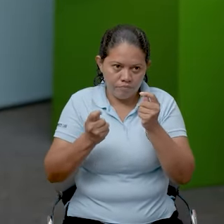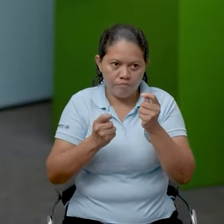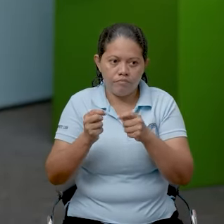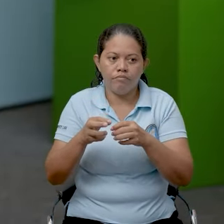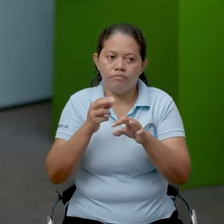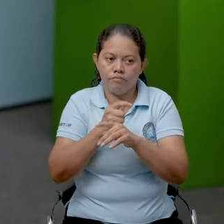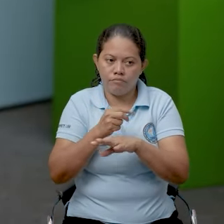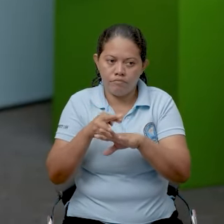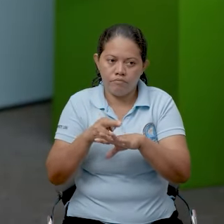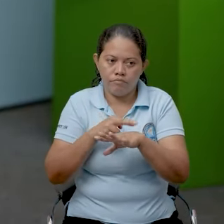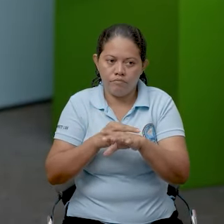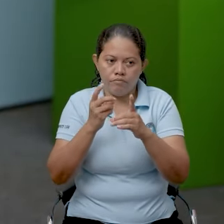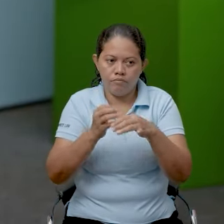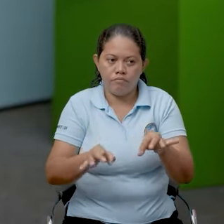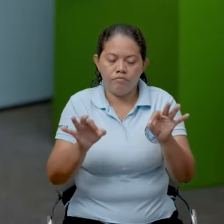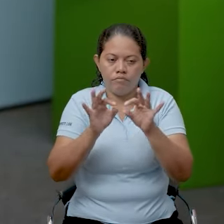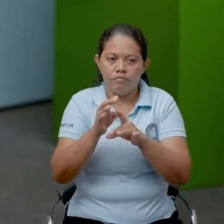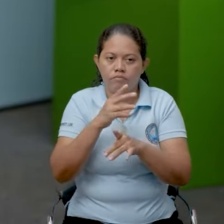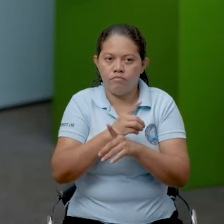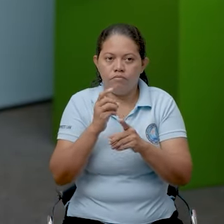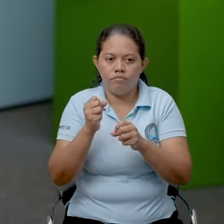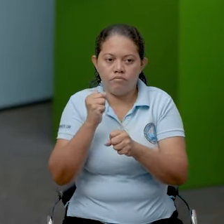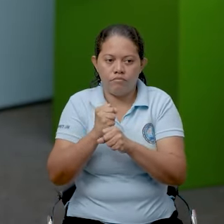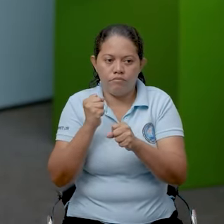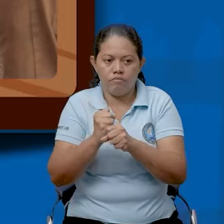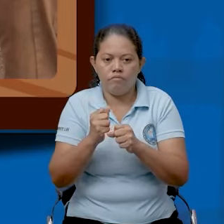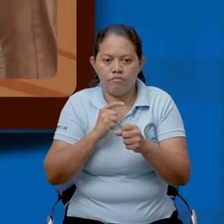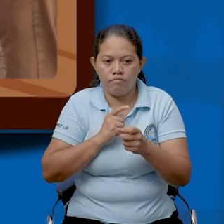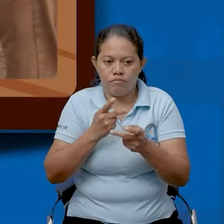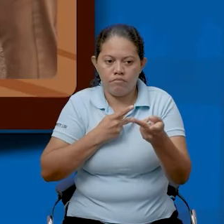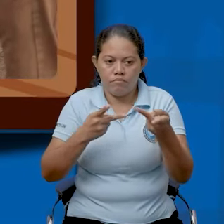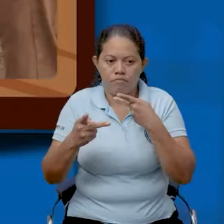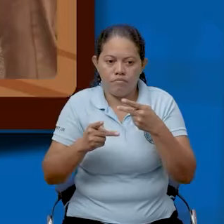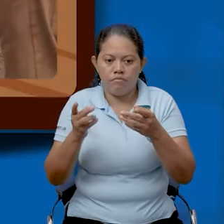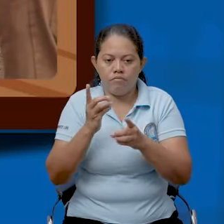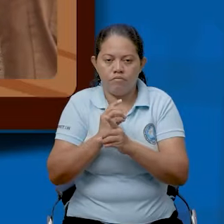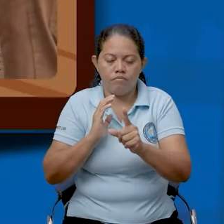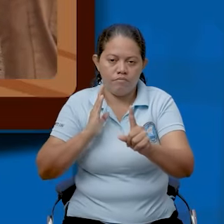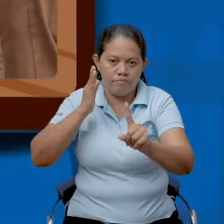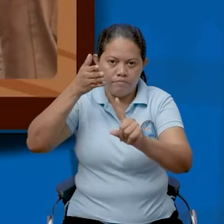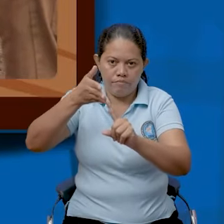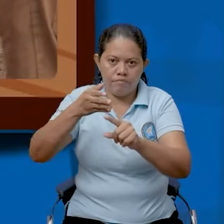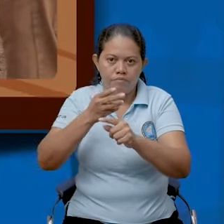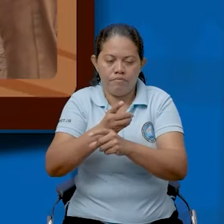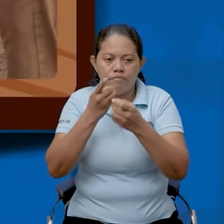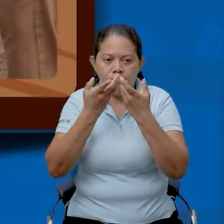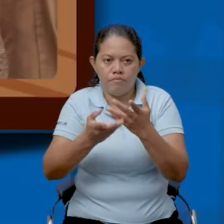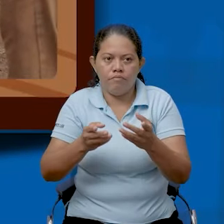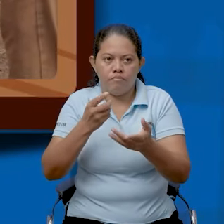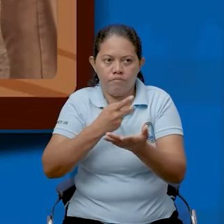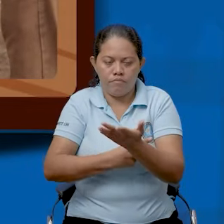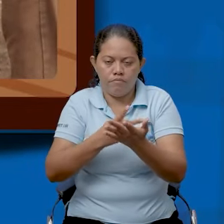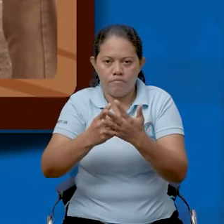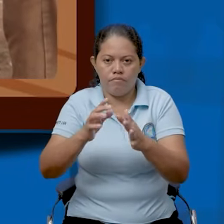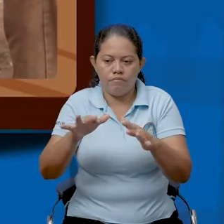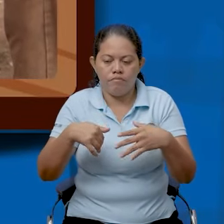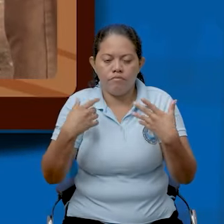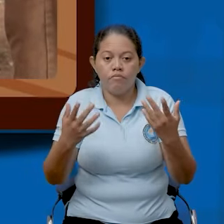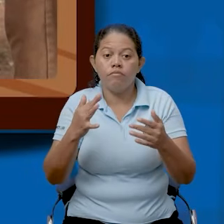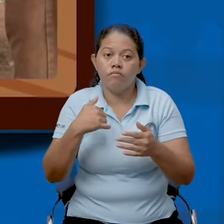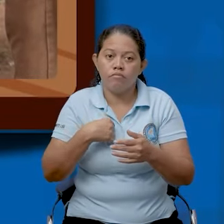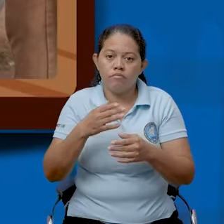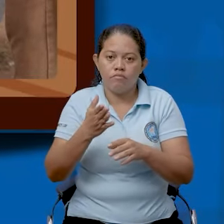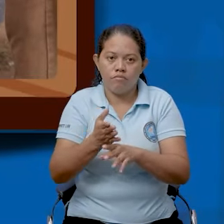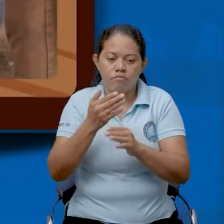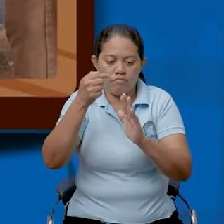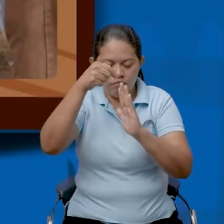aquellas medidas que están implementadas, que los tramos tienen como orientación implementar. Yo